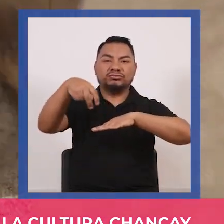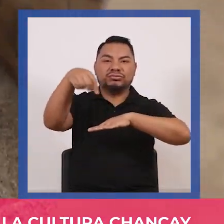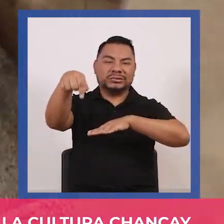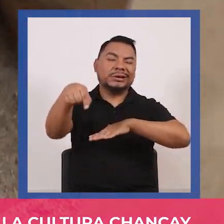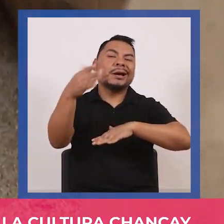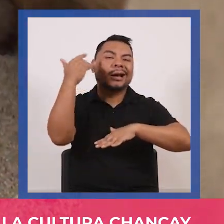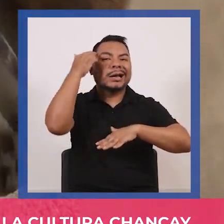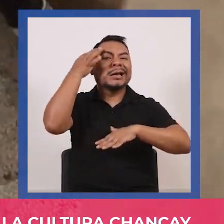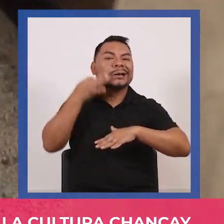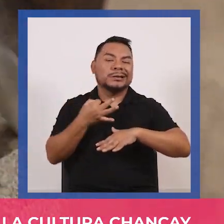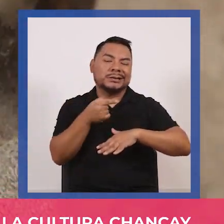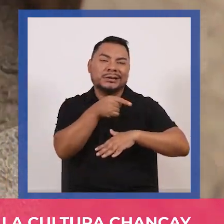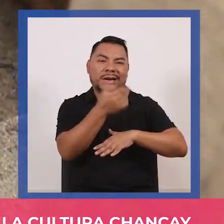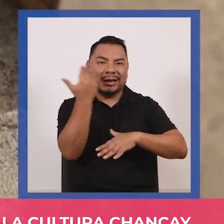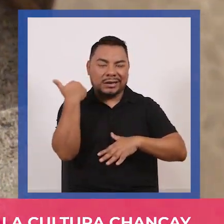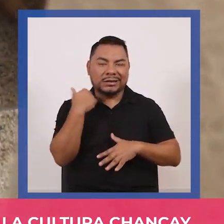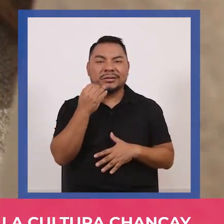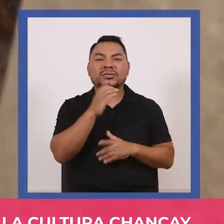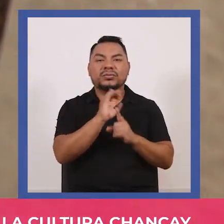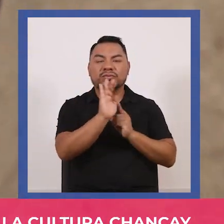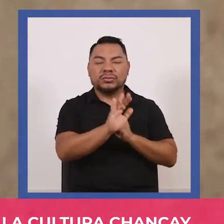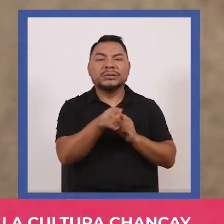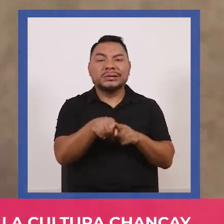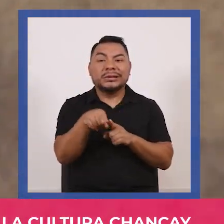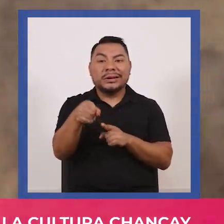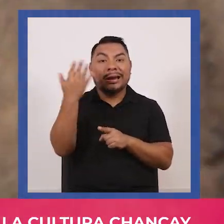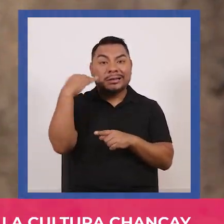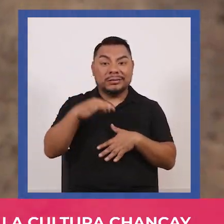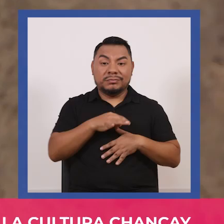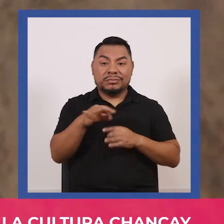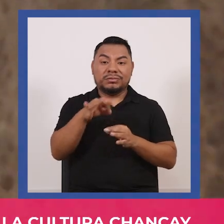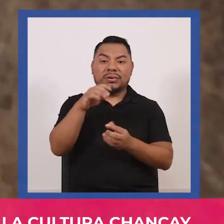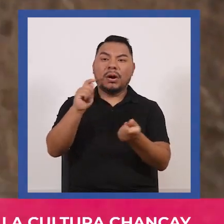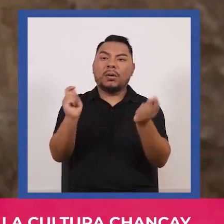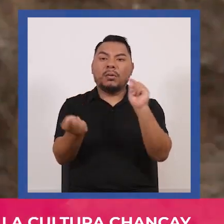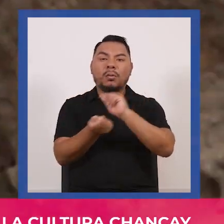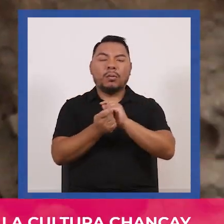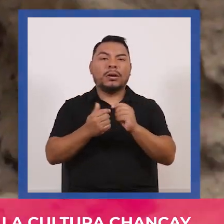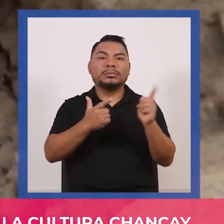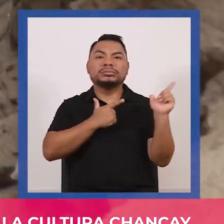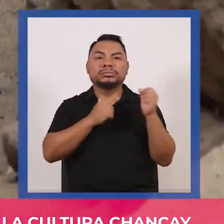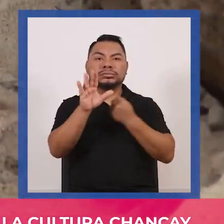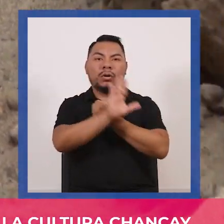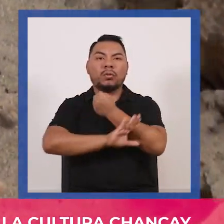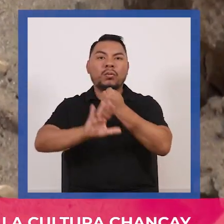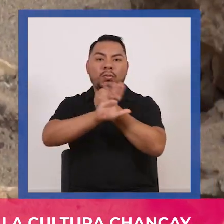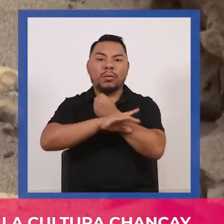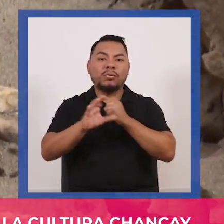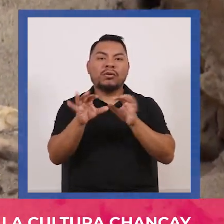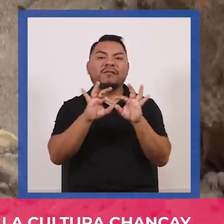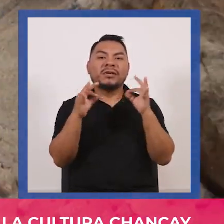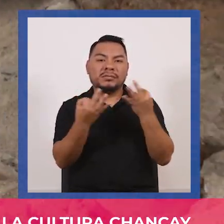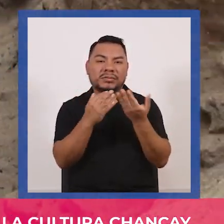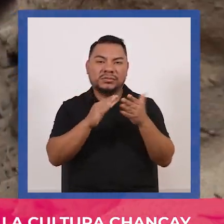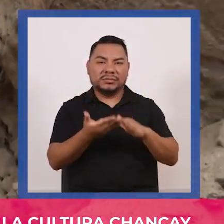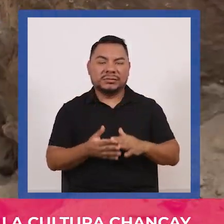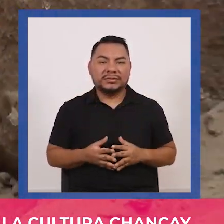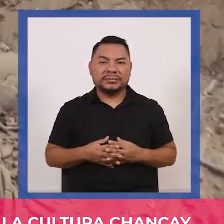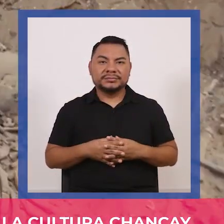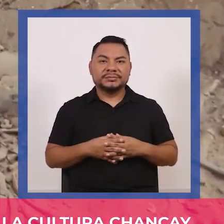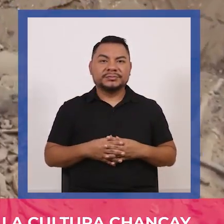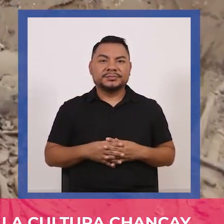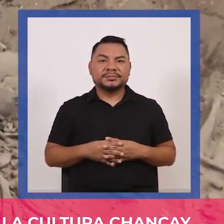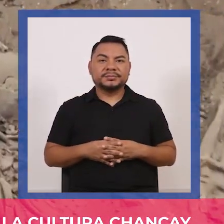litoral desde donde se convertía en un guardián y protector de su familia y su comunidad